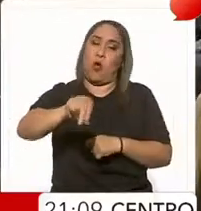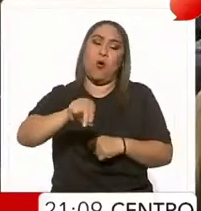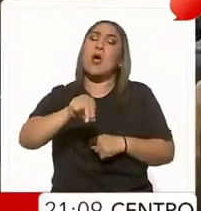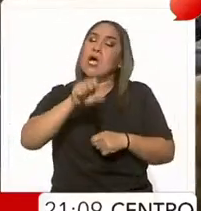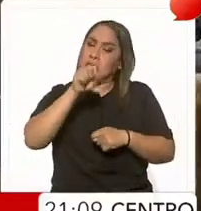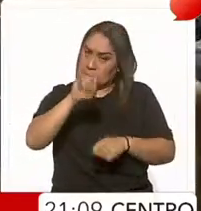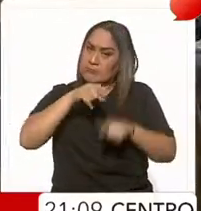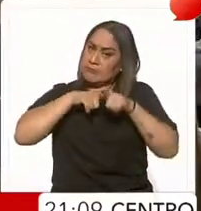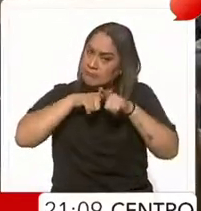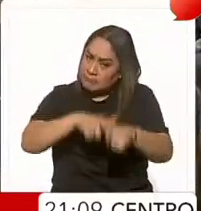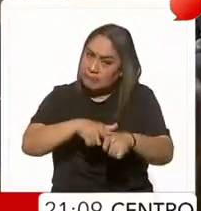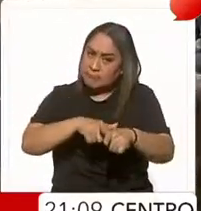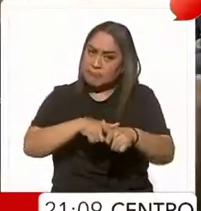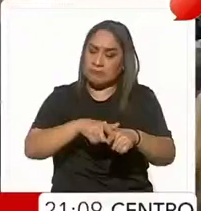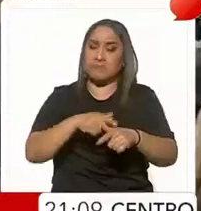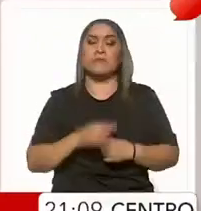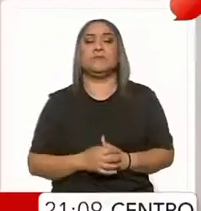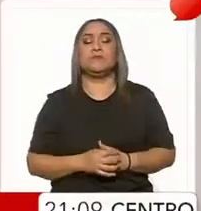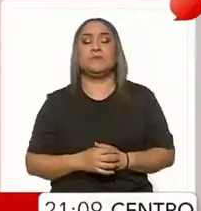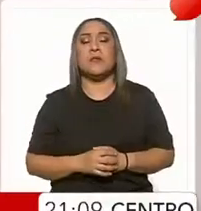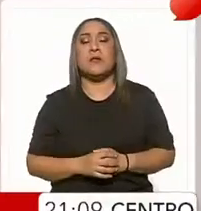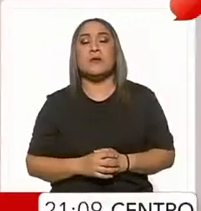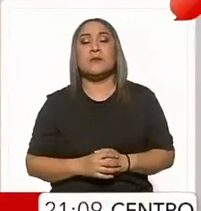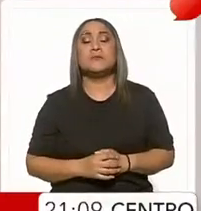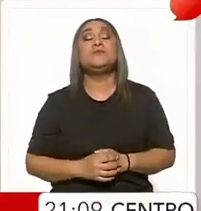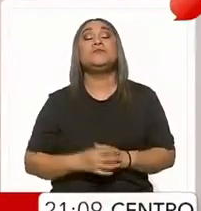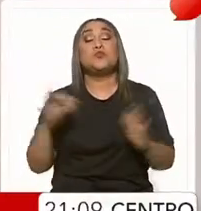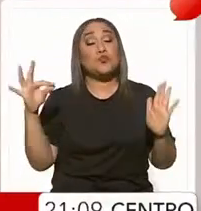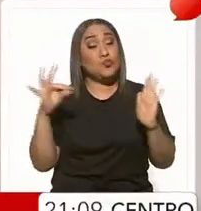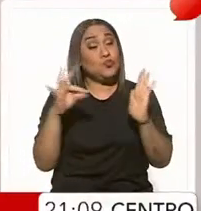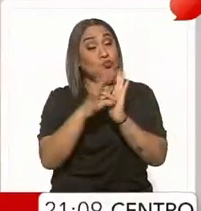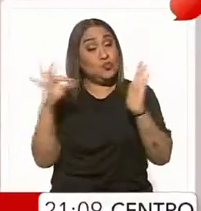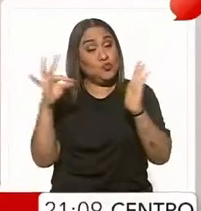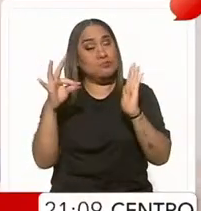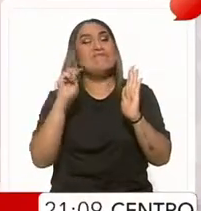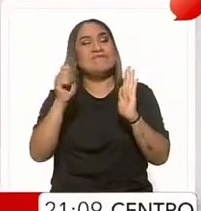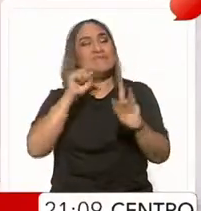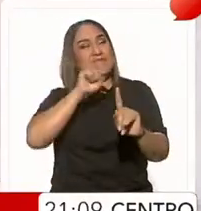solicitud. Punto de referencia.